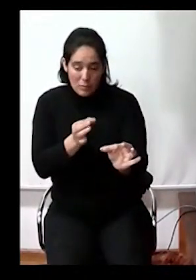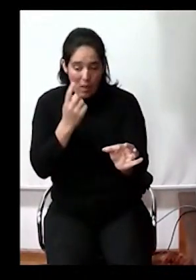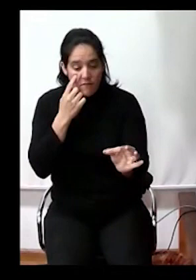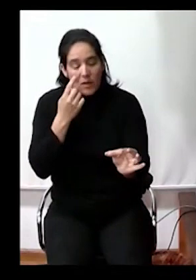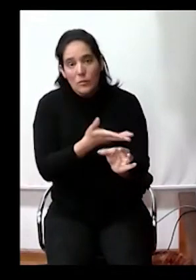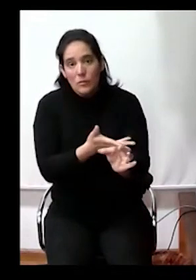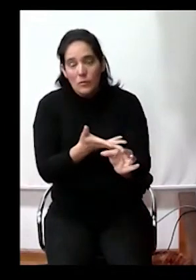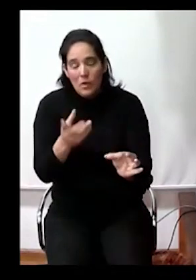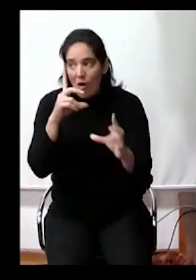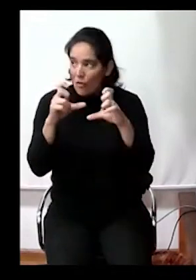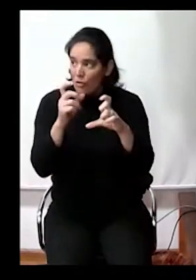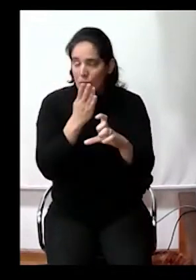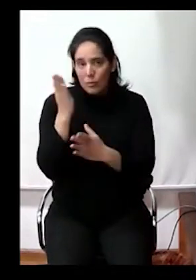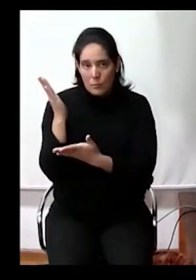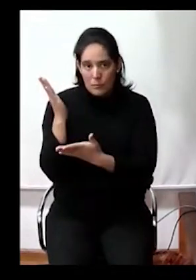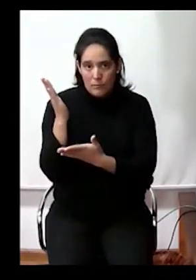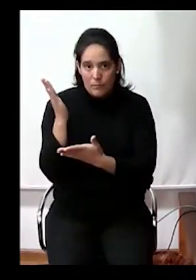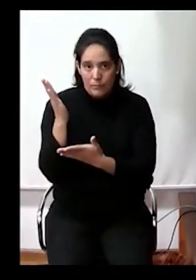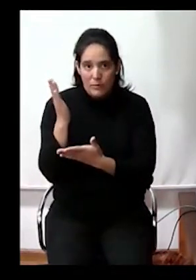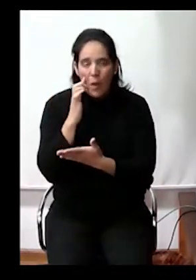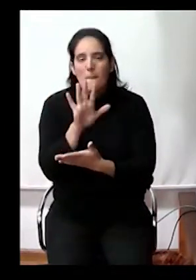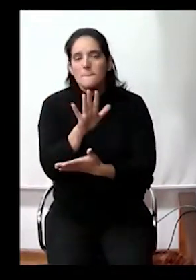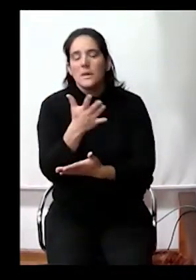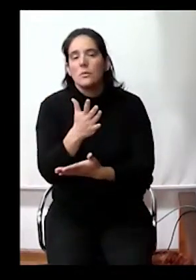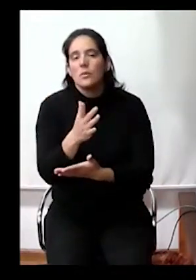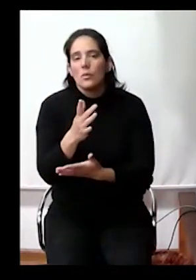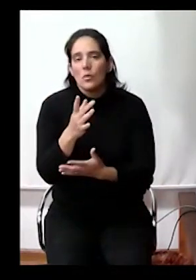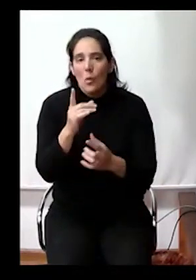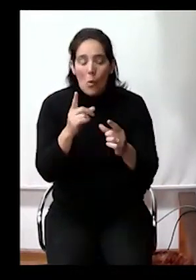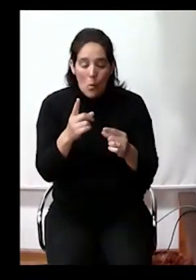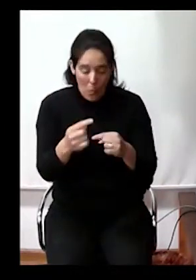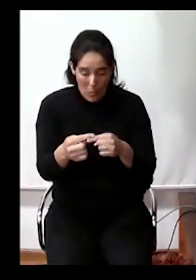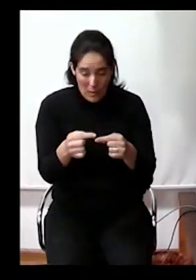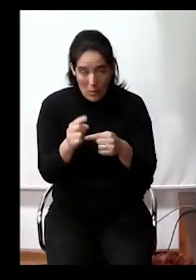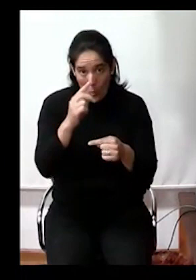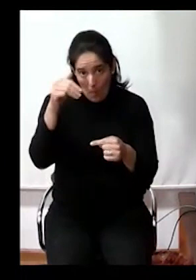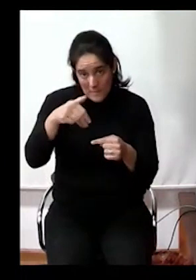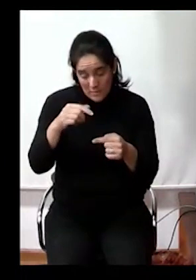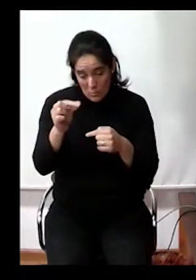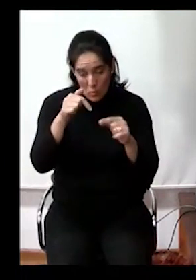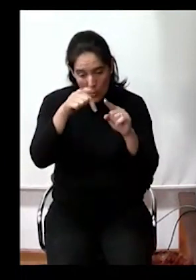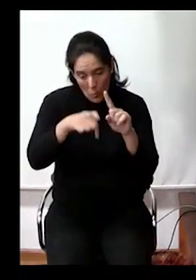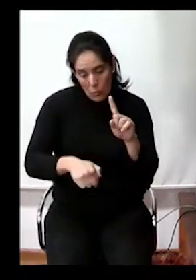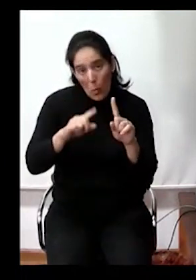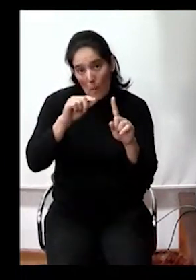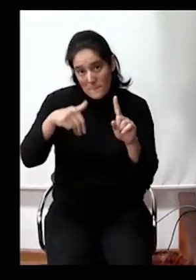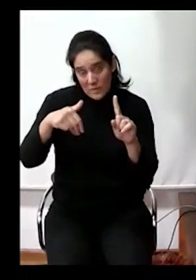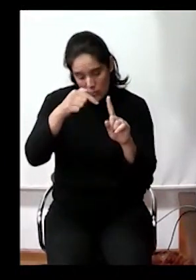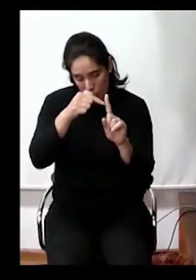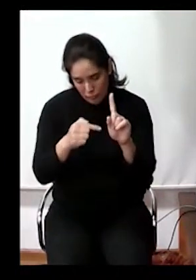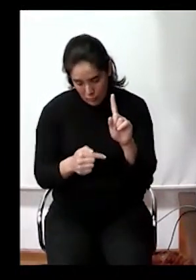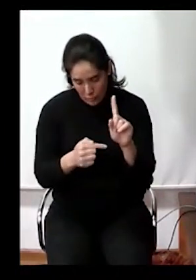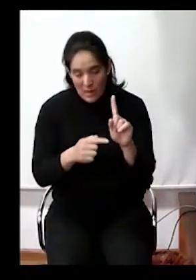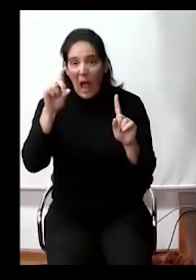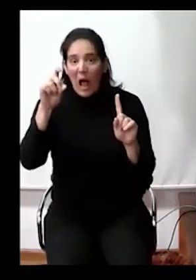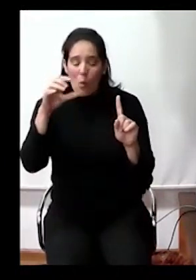visualizar en la foto, de aproximadamente un metro de ancho por un metro de profundidad. En esta se acumula